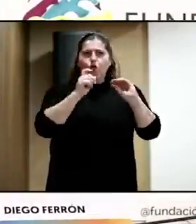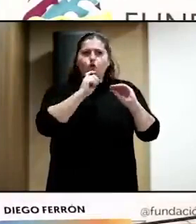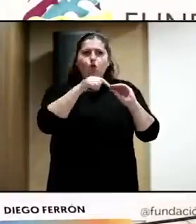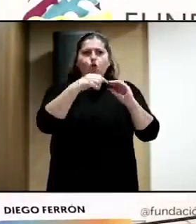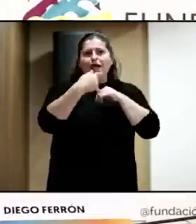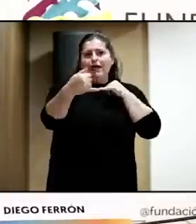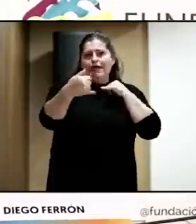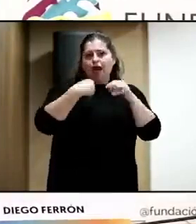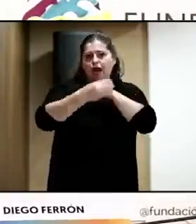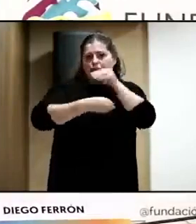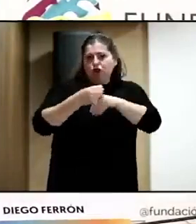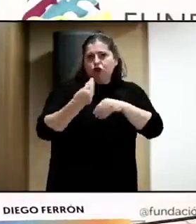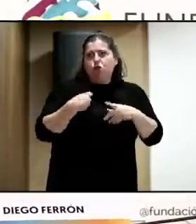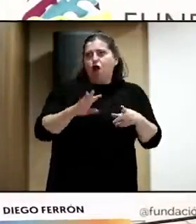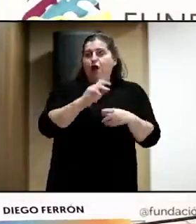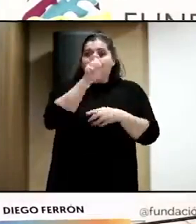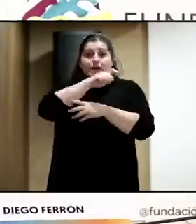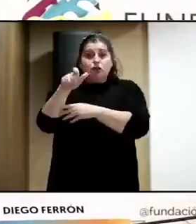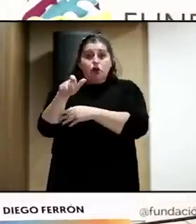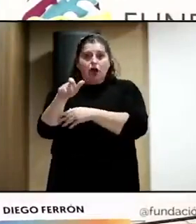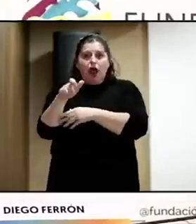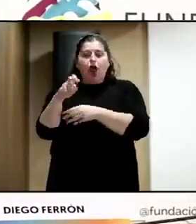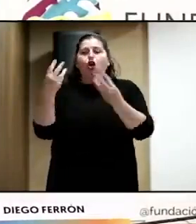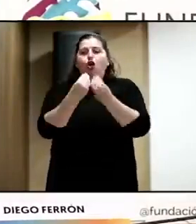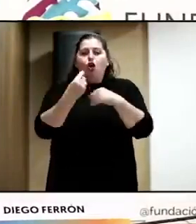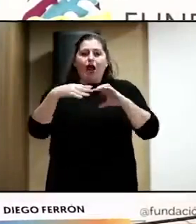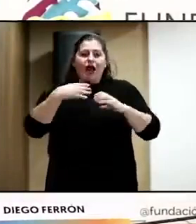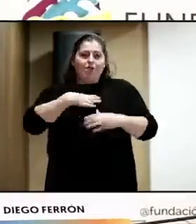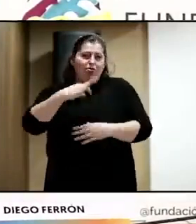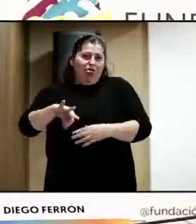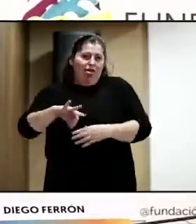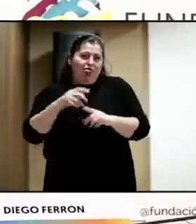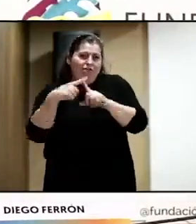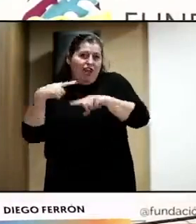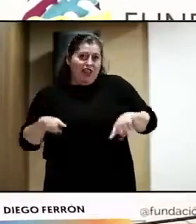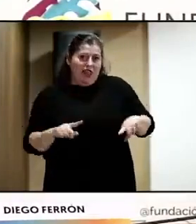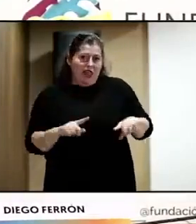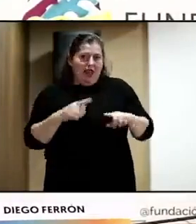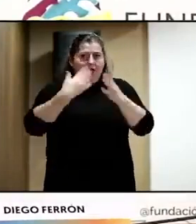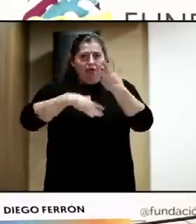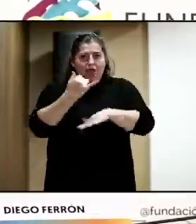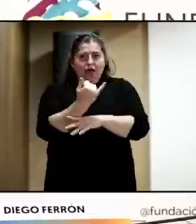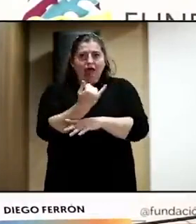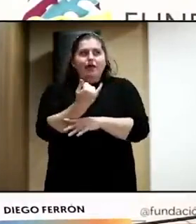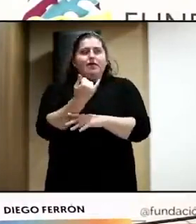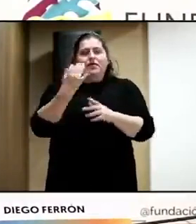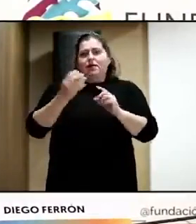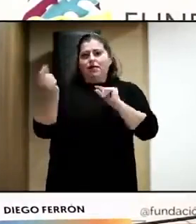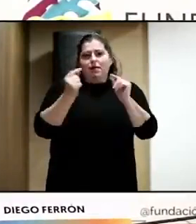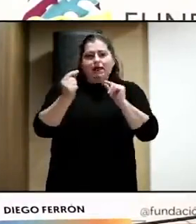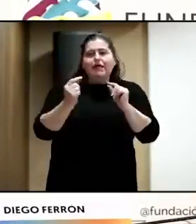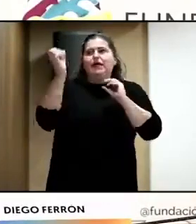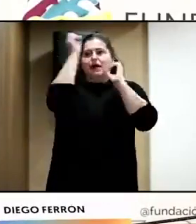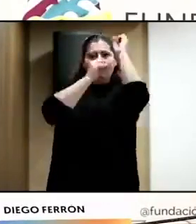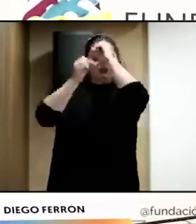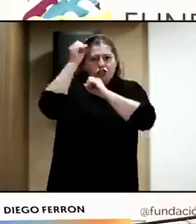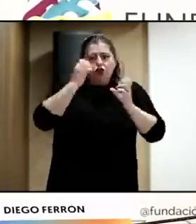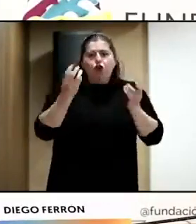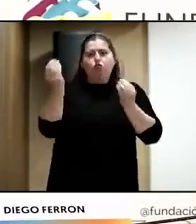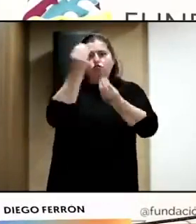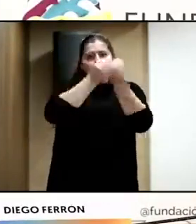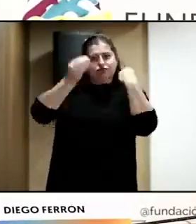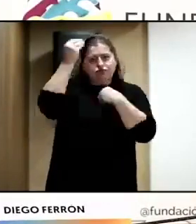tienen que ser las personas con capacidades diversas las que hablen, las que debatan, las que reflexionen, las que